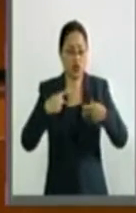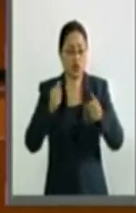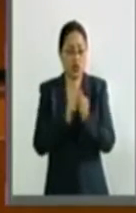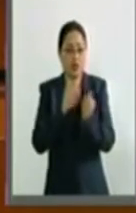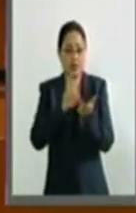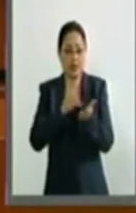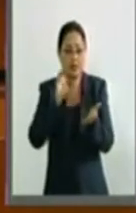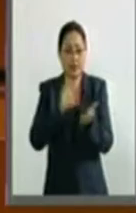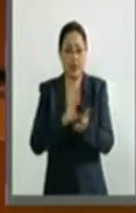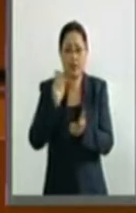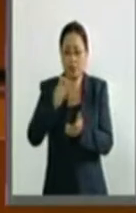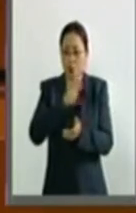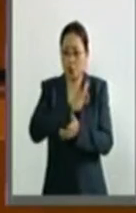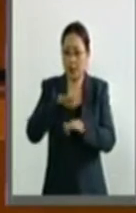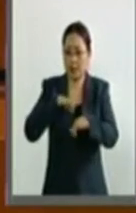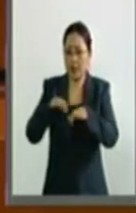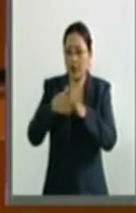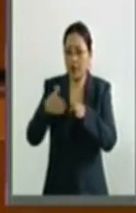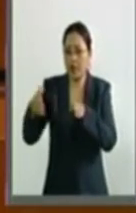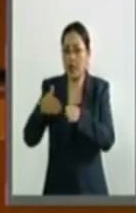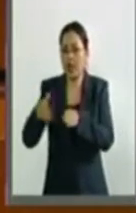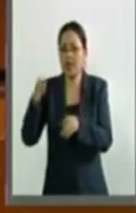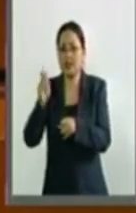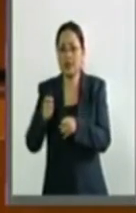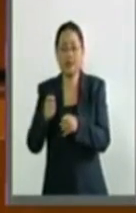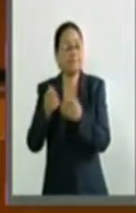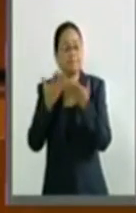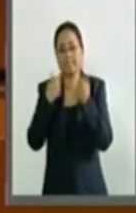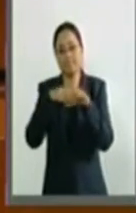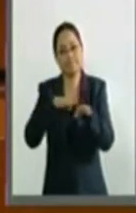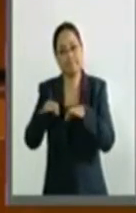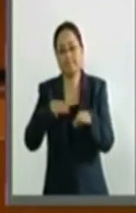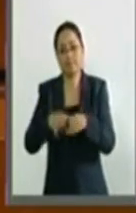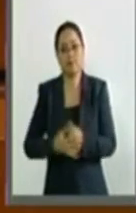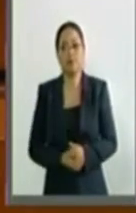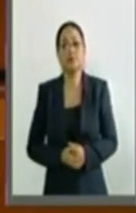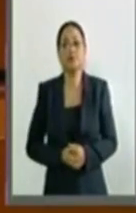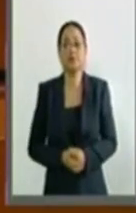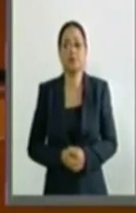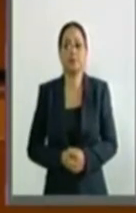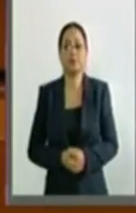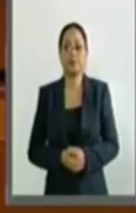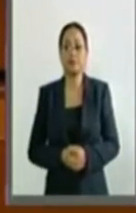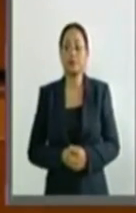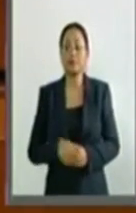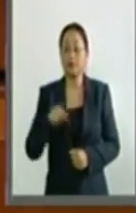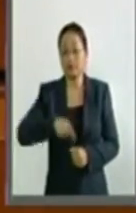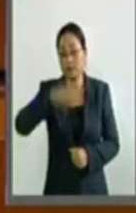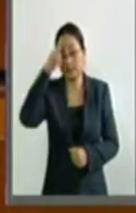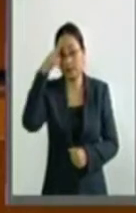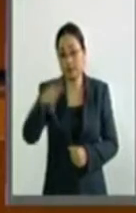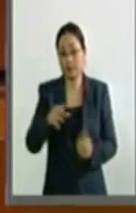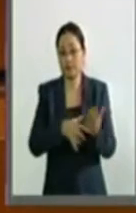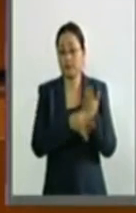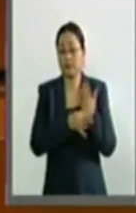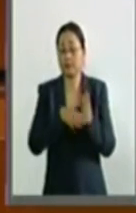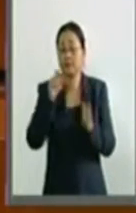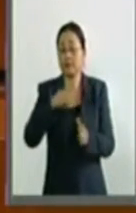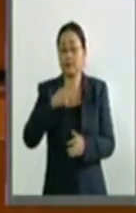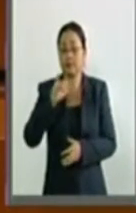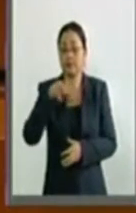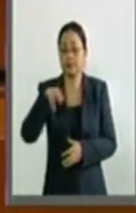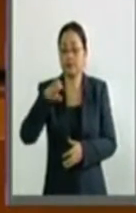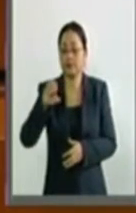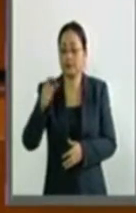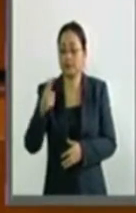en edad de trabajar se encuentran desempleadas. En México, según datos del Instituto Nacional de